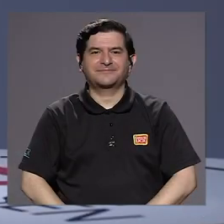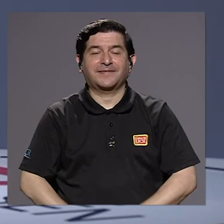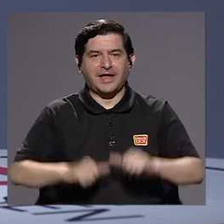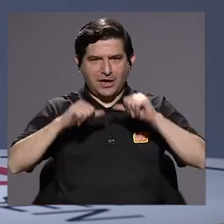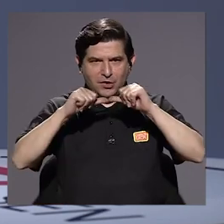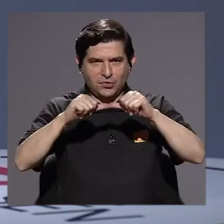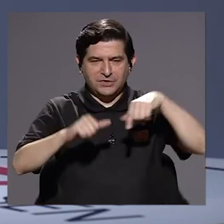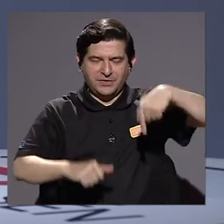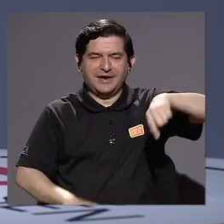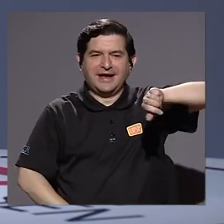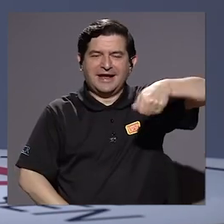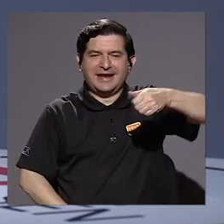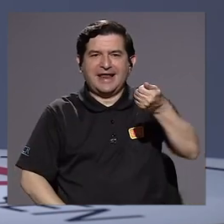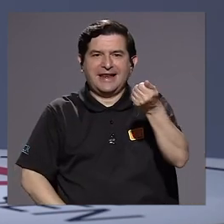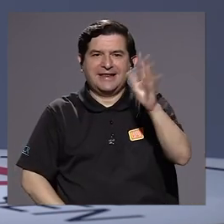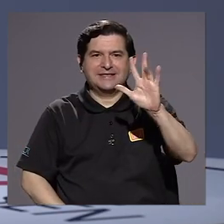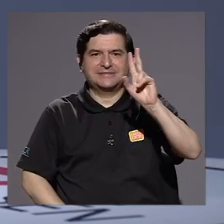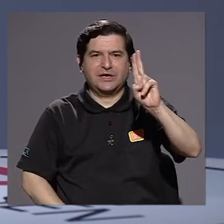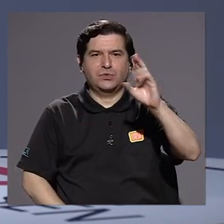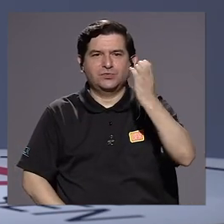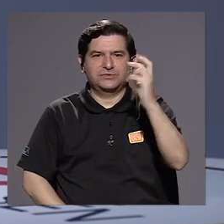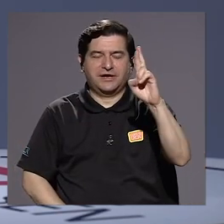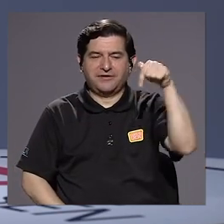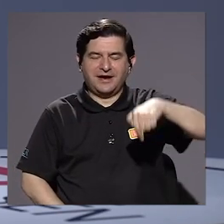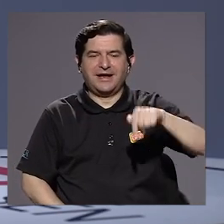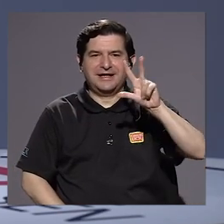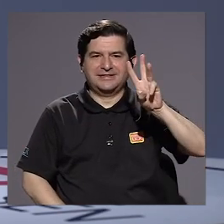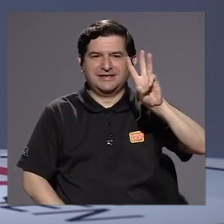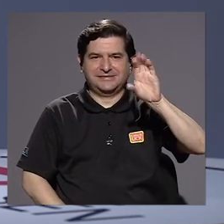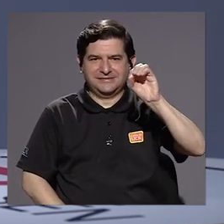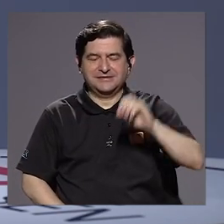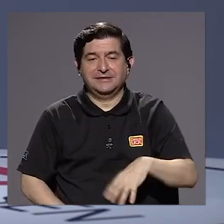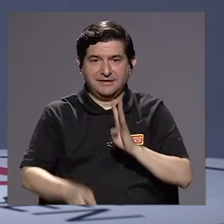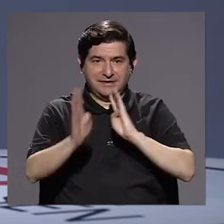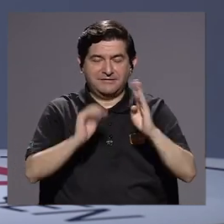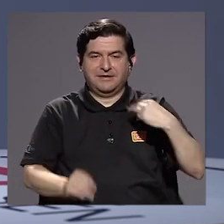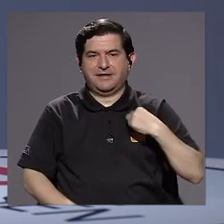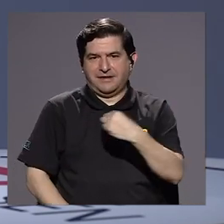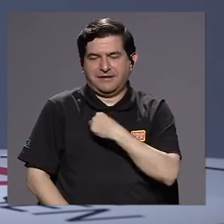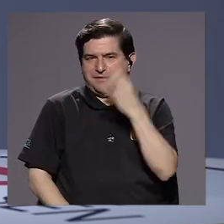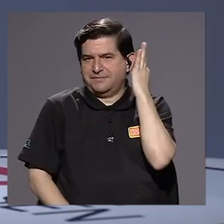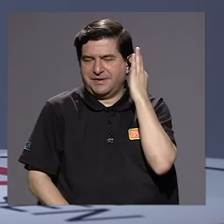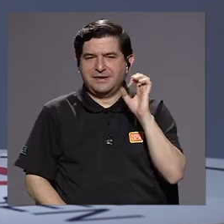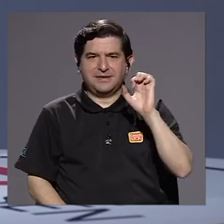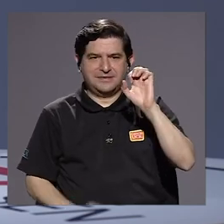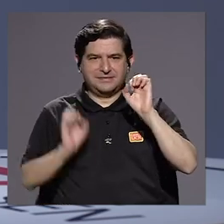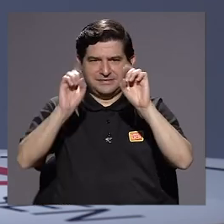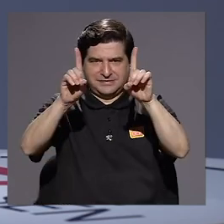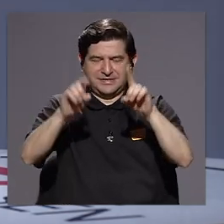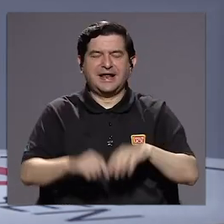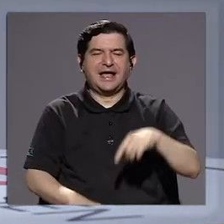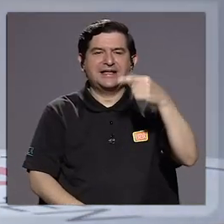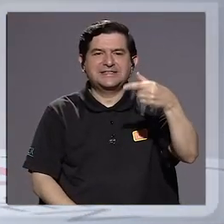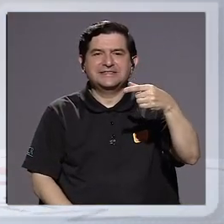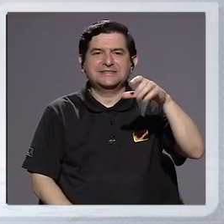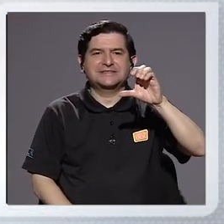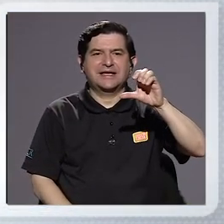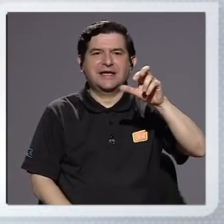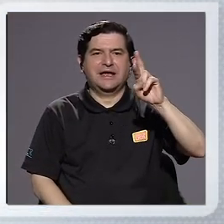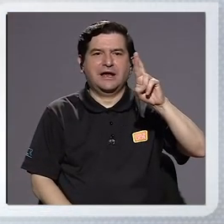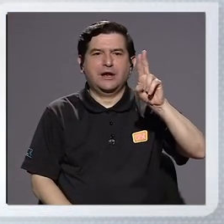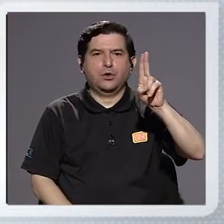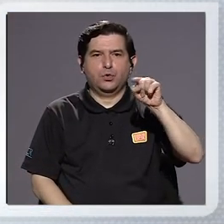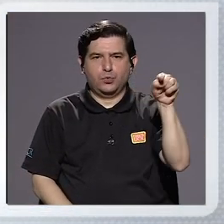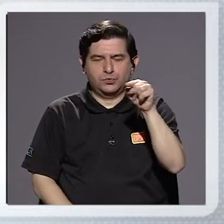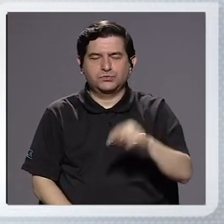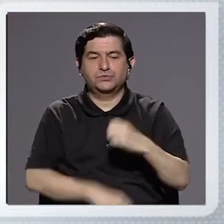Regresamos a los estudios del Canal 15, Universidad de Costa Rica. Estamos en 360 y estoy conversando con la ministra de Educación, doña Giselle Cruz. Doña Giselle,